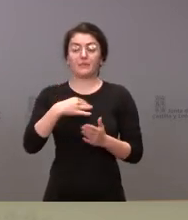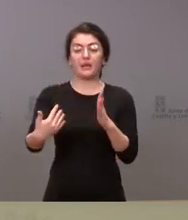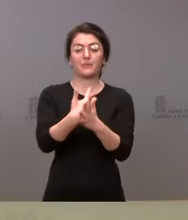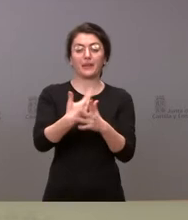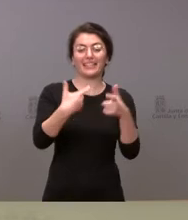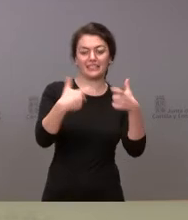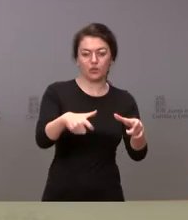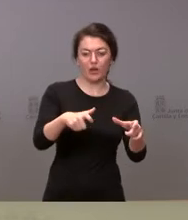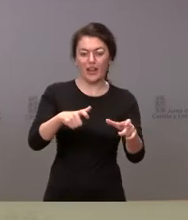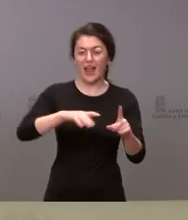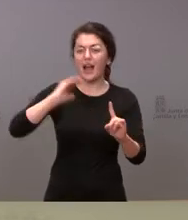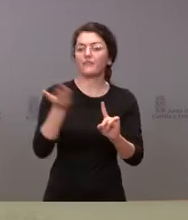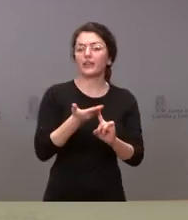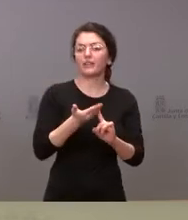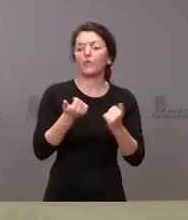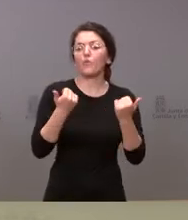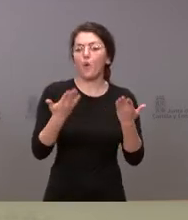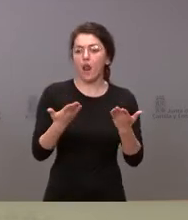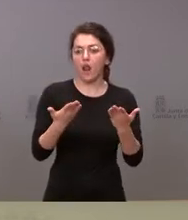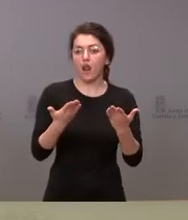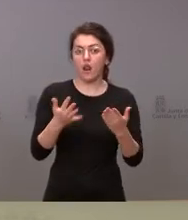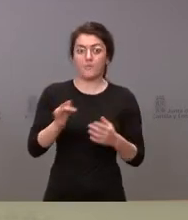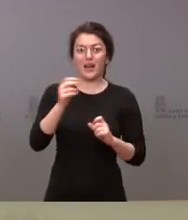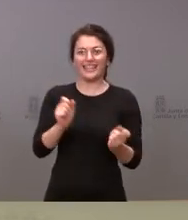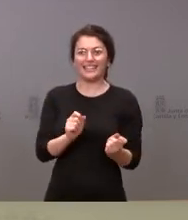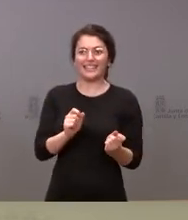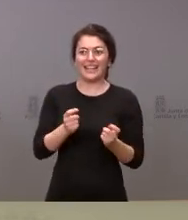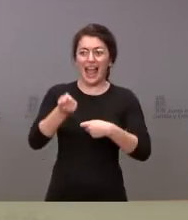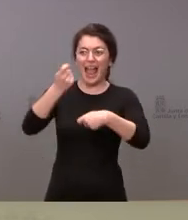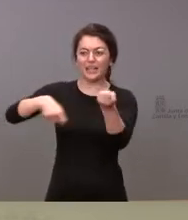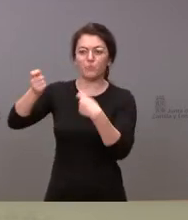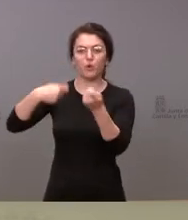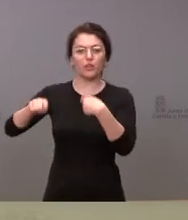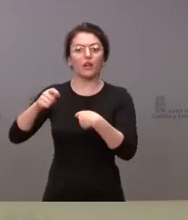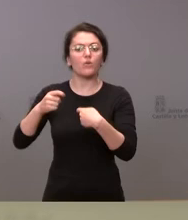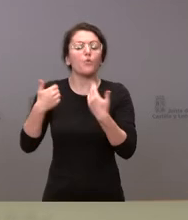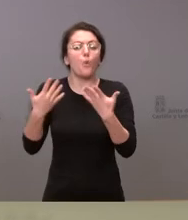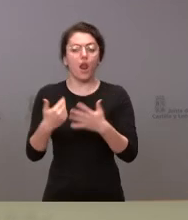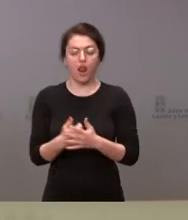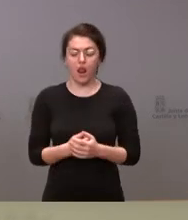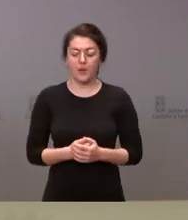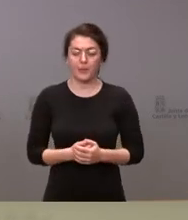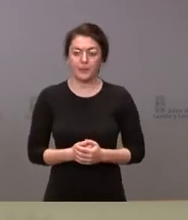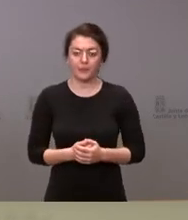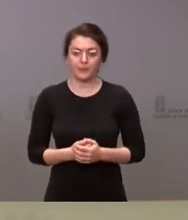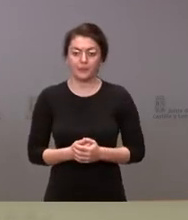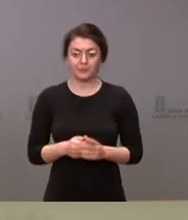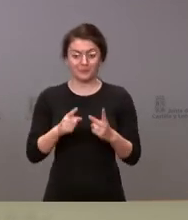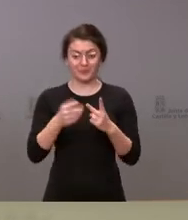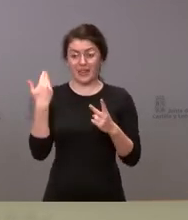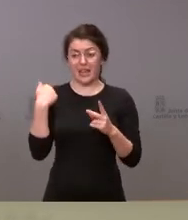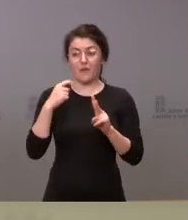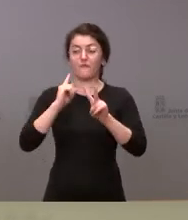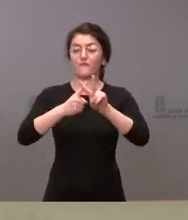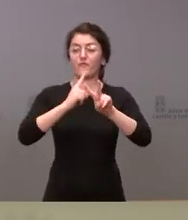podían verse afectados y cuáles son los que más exportan a estos dos países que ha comentado, Ucrania y Rusia. Luego, ayer Vox aseguró ver